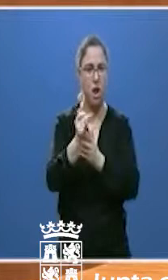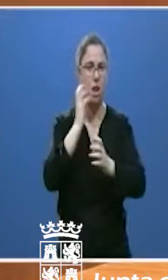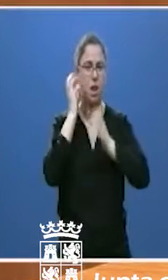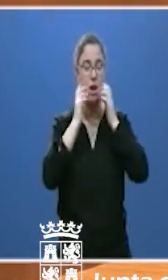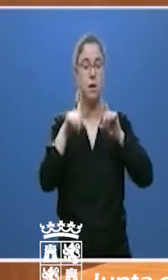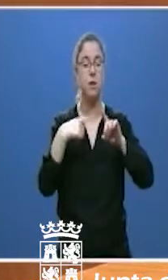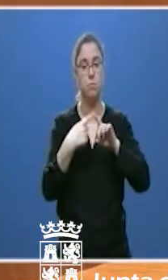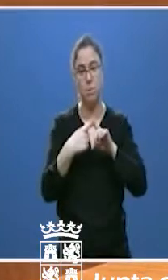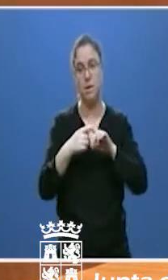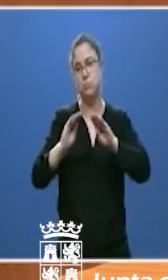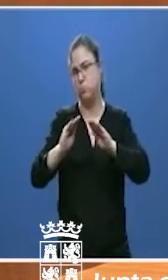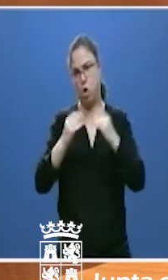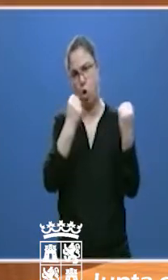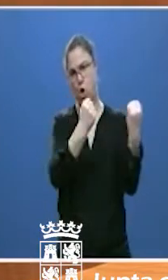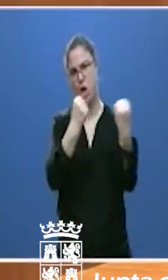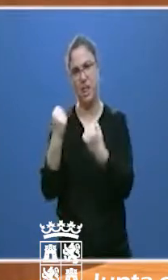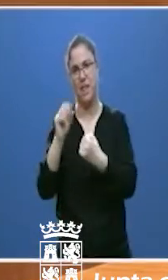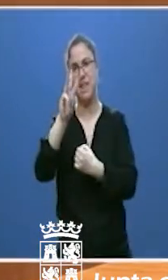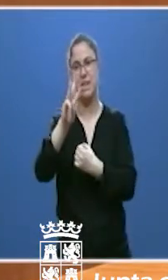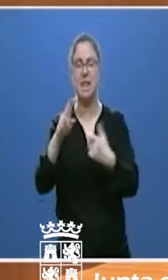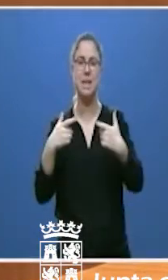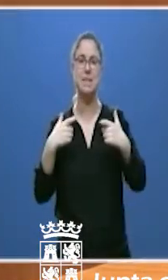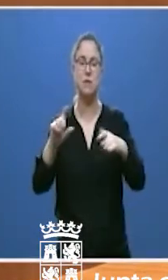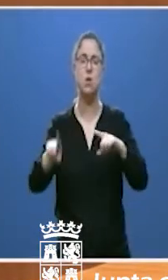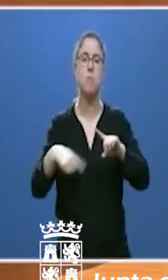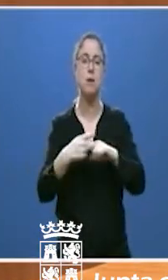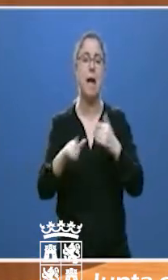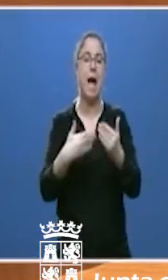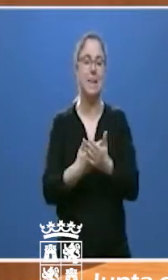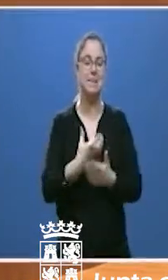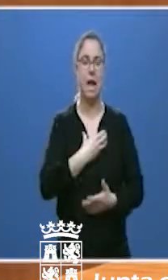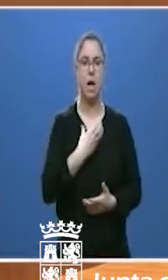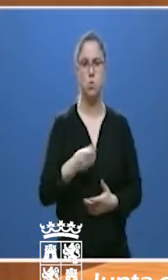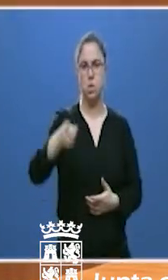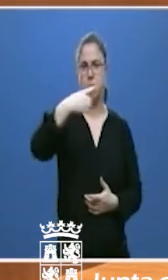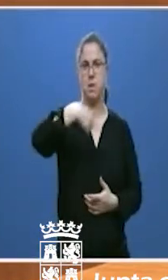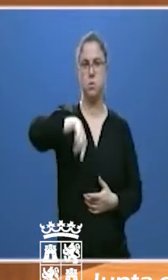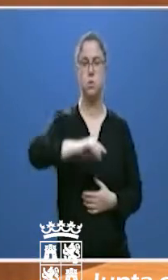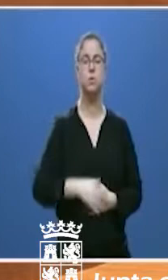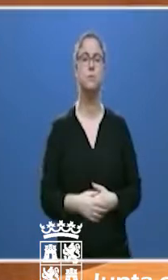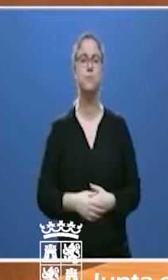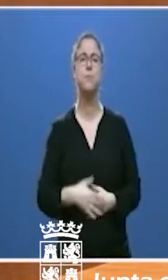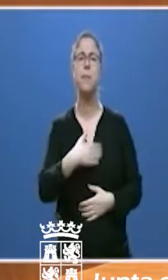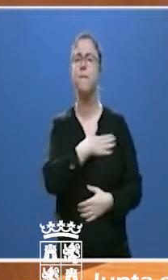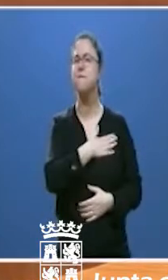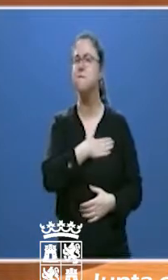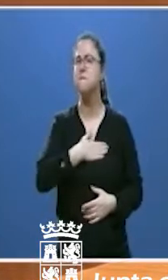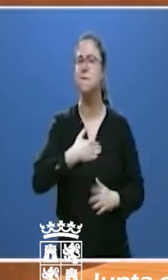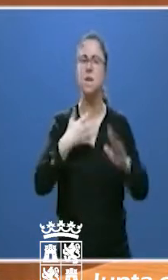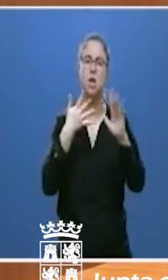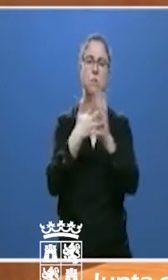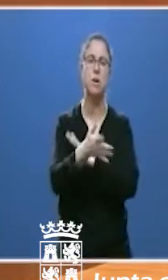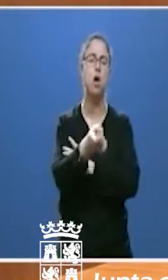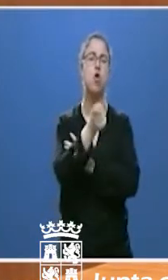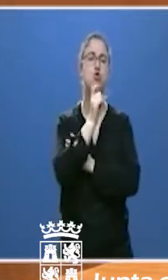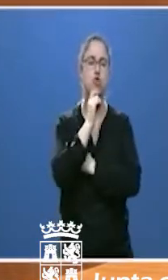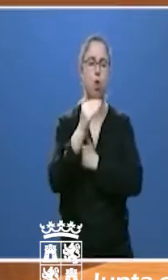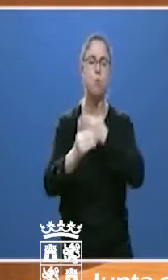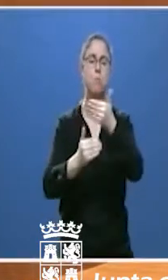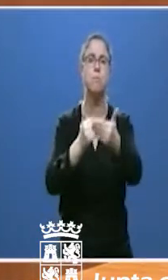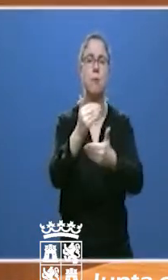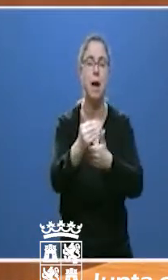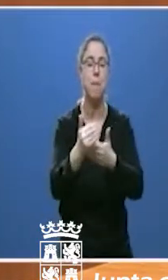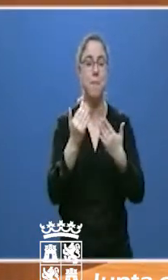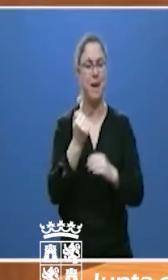tercer sector y, como no, de las propias entidades locales. Hablo de fijar el camino para reforzar la